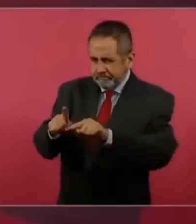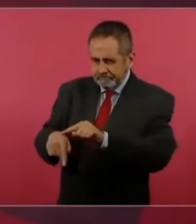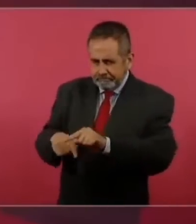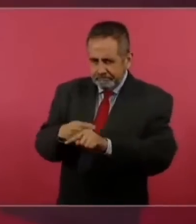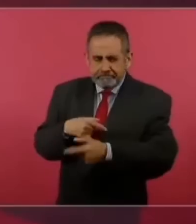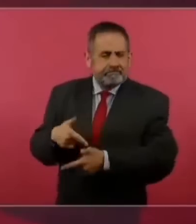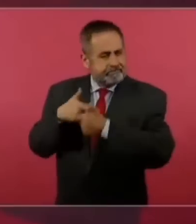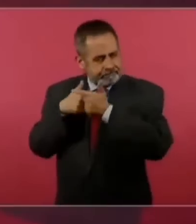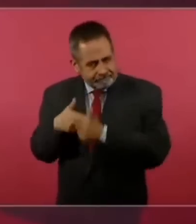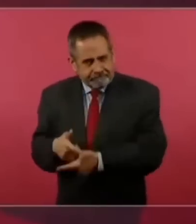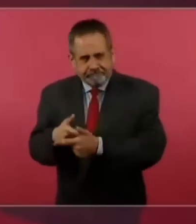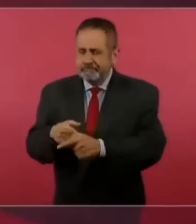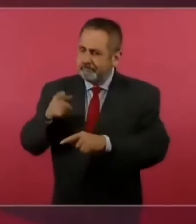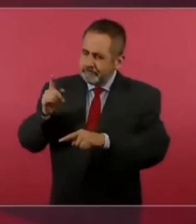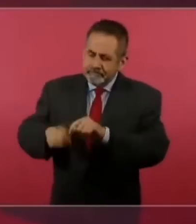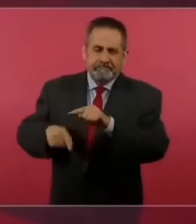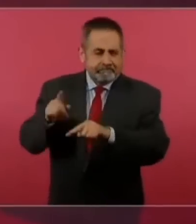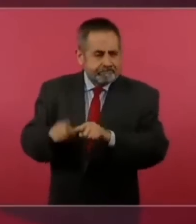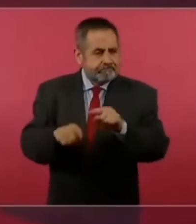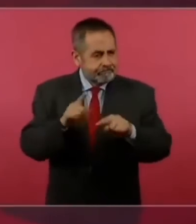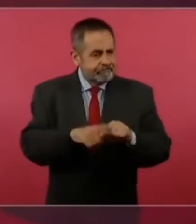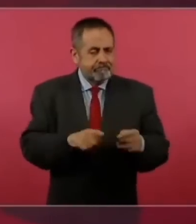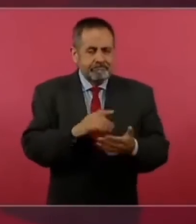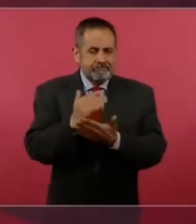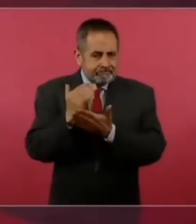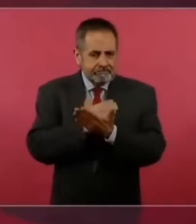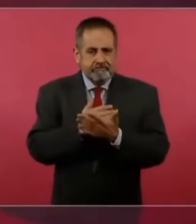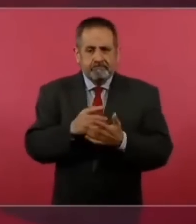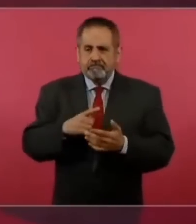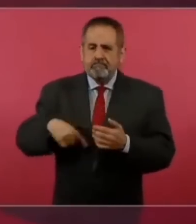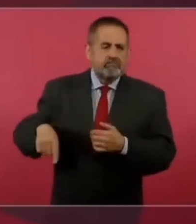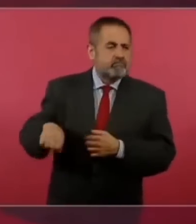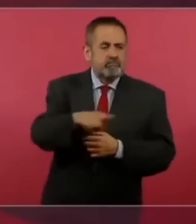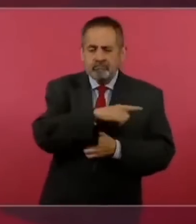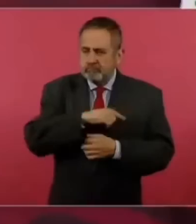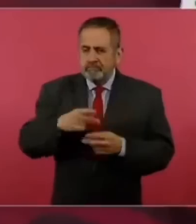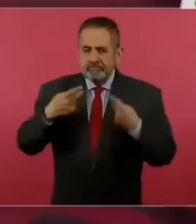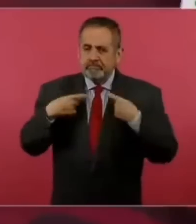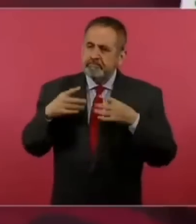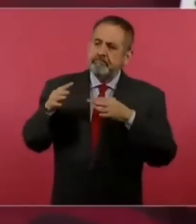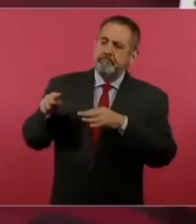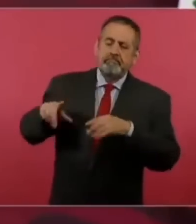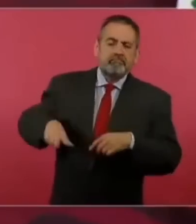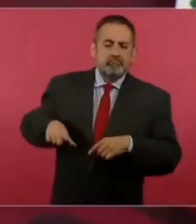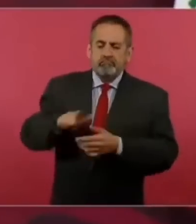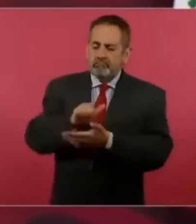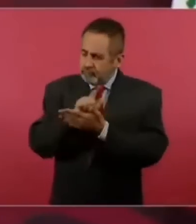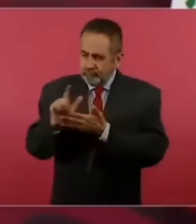depurando limpiando purificando la vida pública la vida